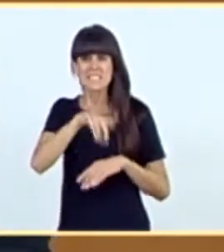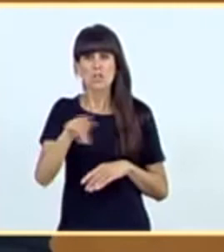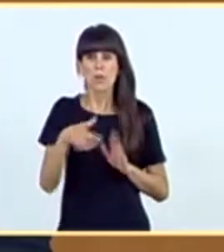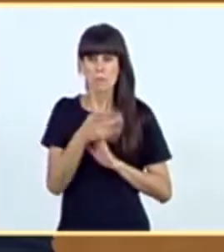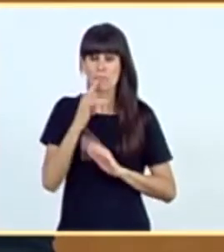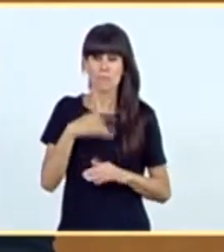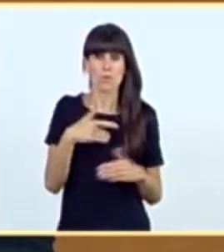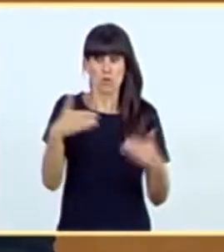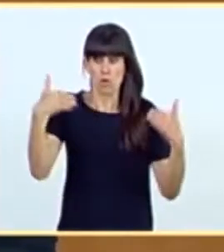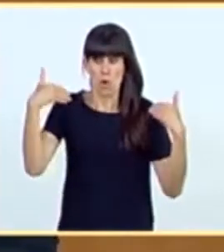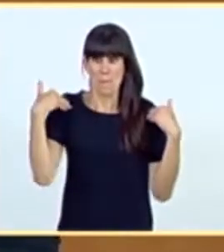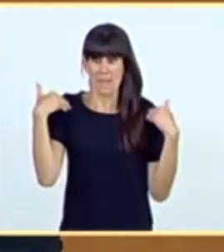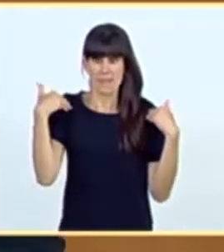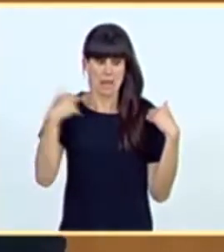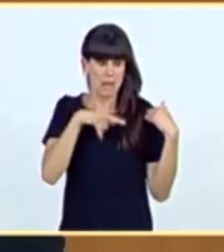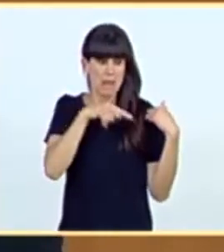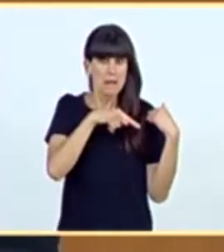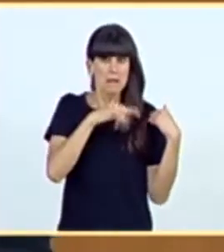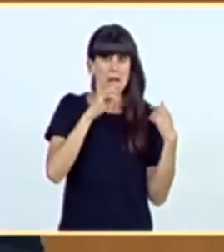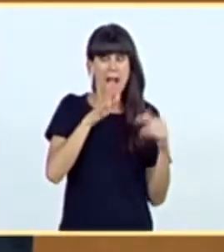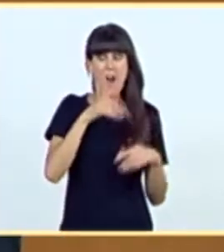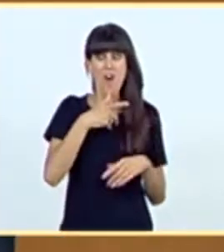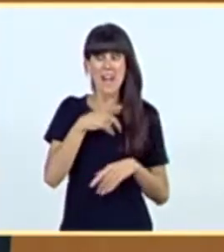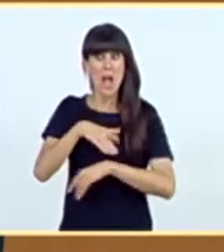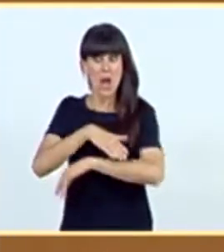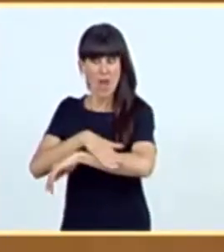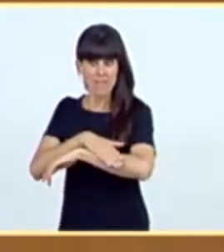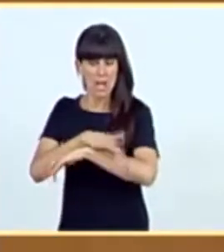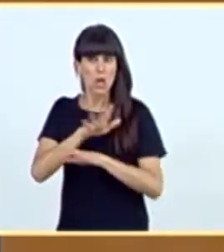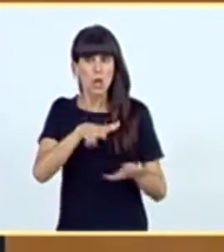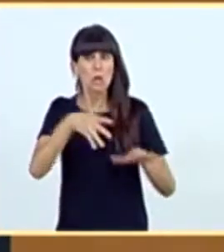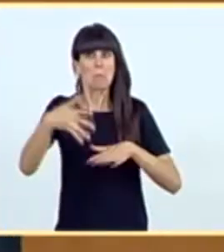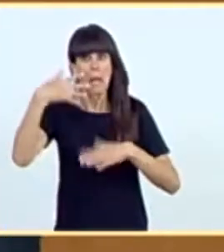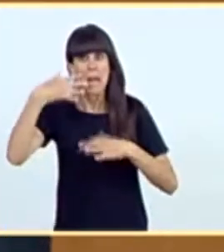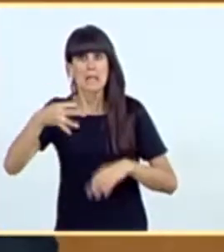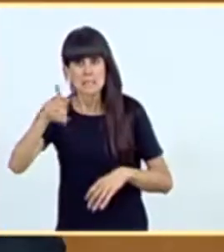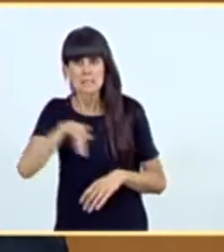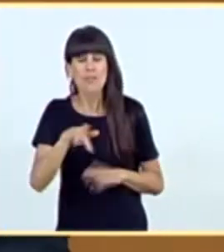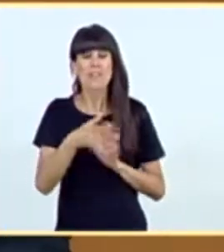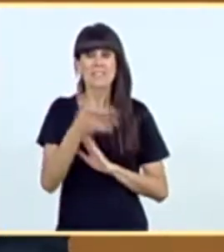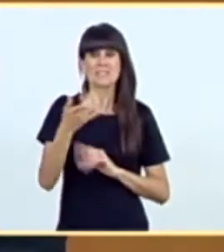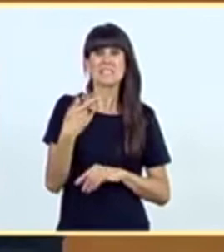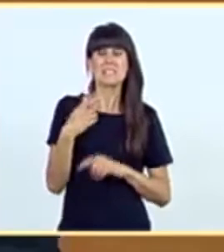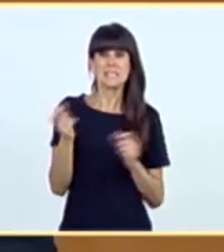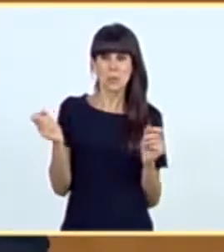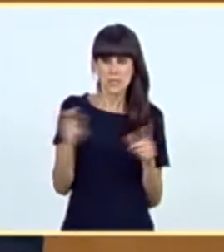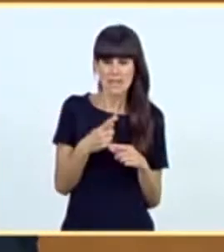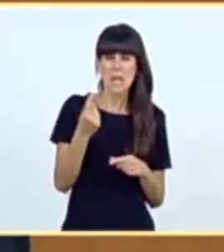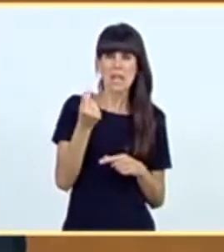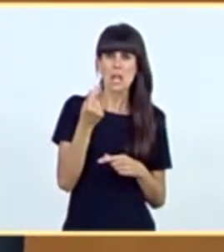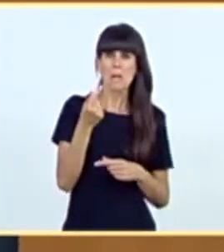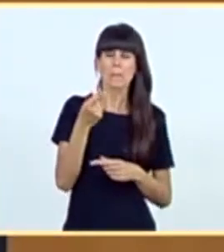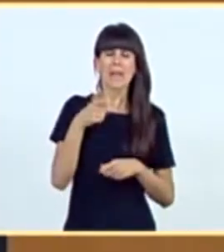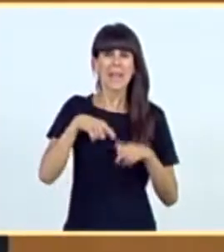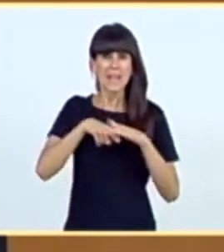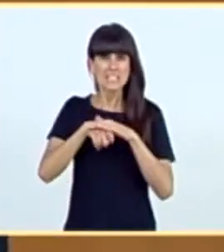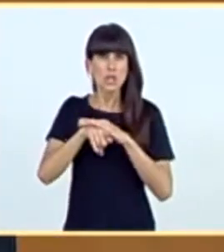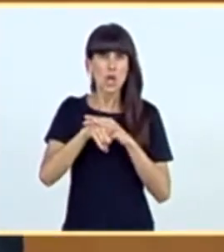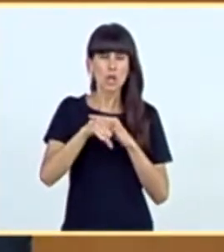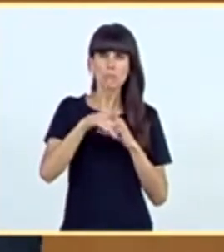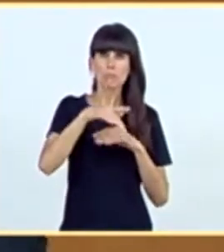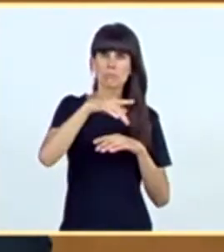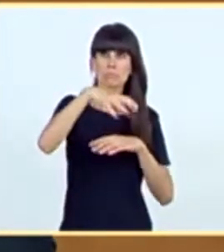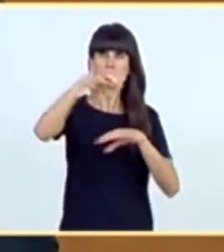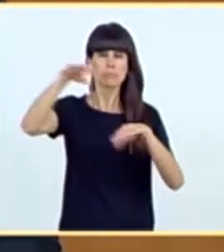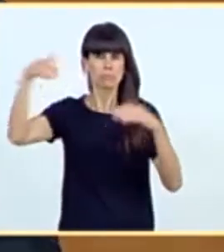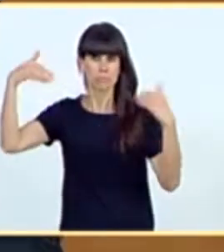previstas en la ley en esta legislatura? ¿Se transferirá la gestión económica de la seguridad social? ¿Tendremos al fin la